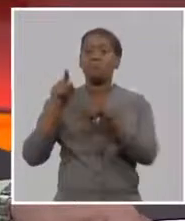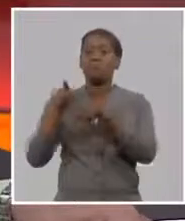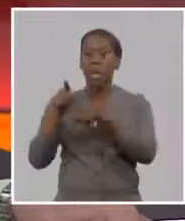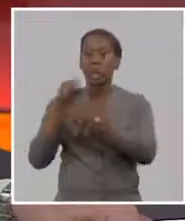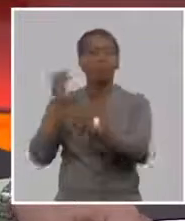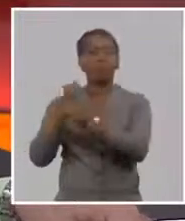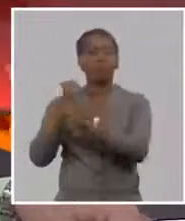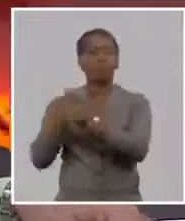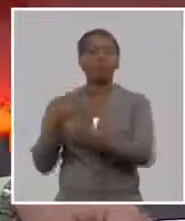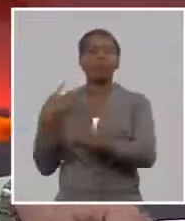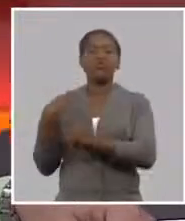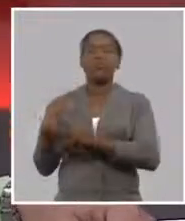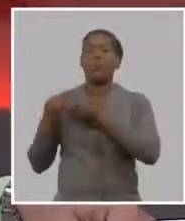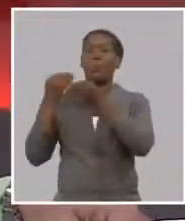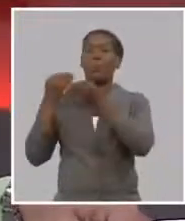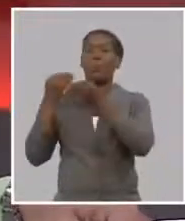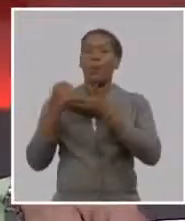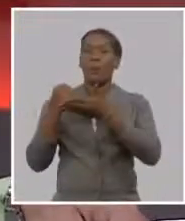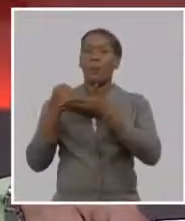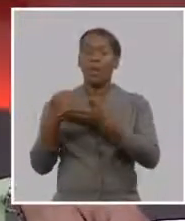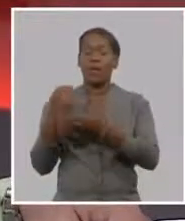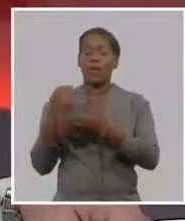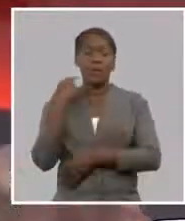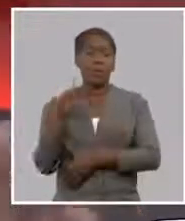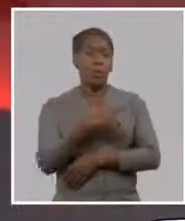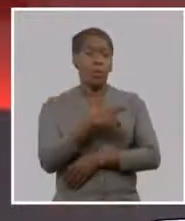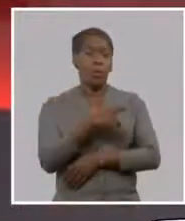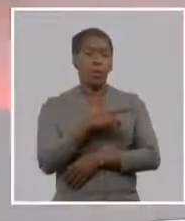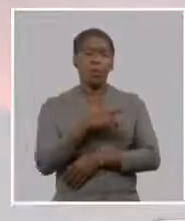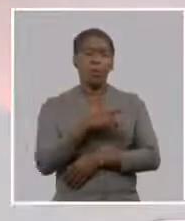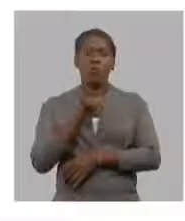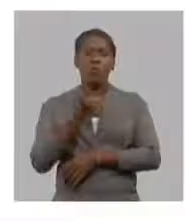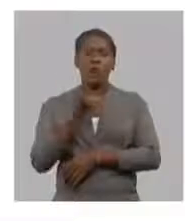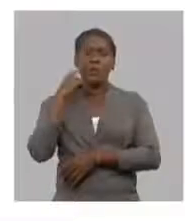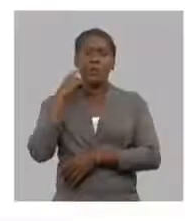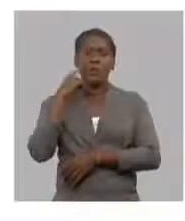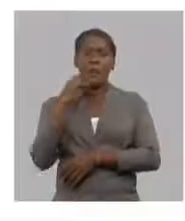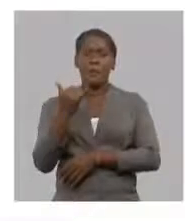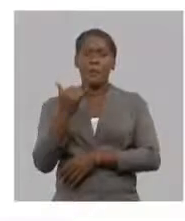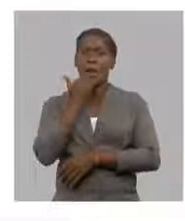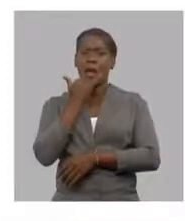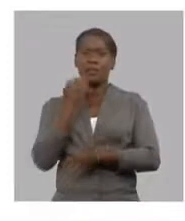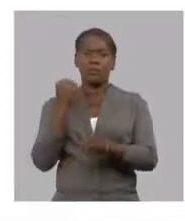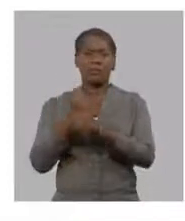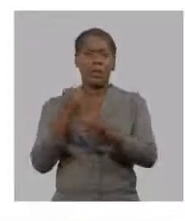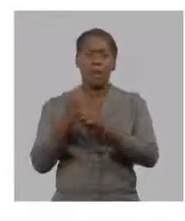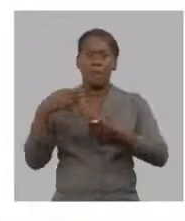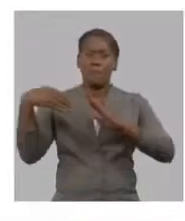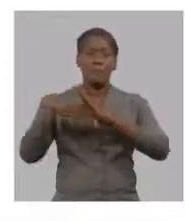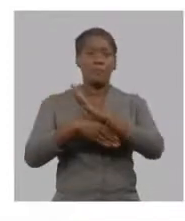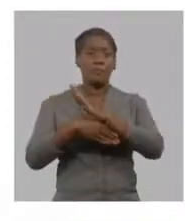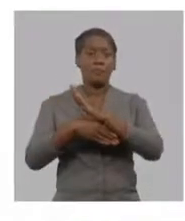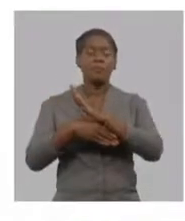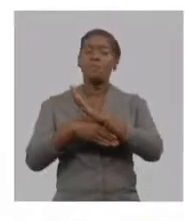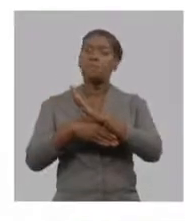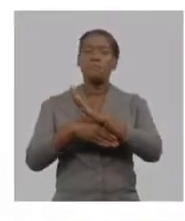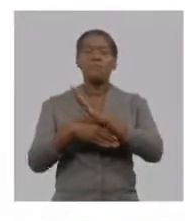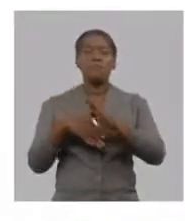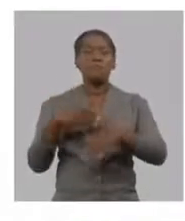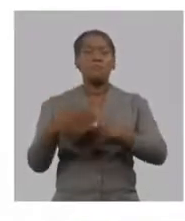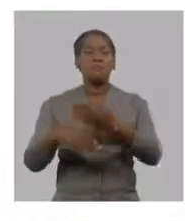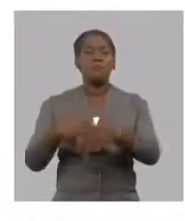desviaciones tuvo malas experiencias y con el grupo Ascua durante el 2020 logramos